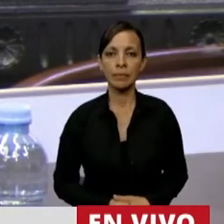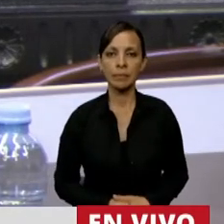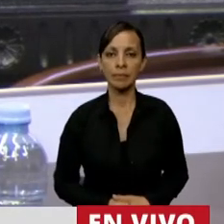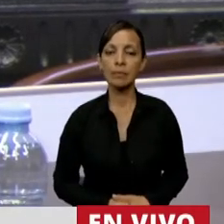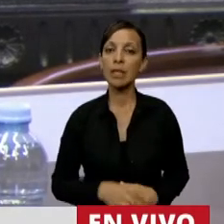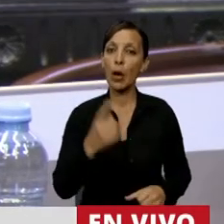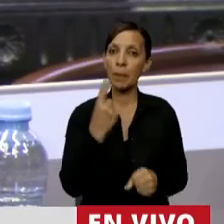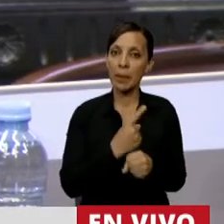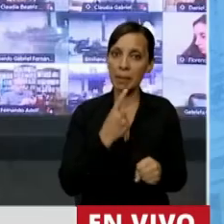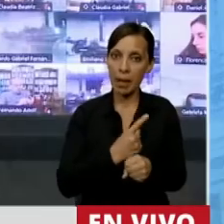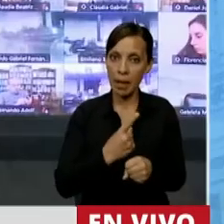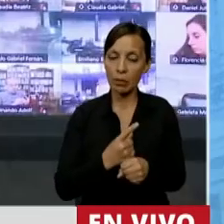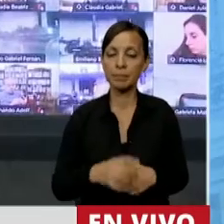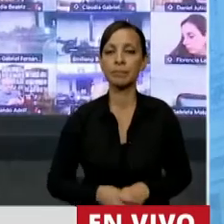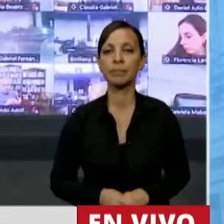En primer lugar,